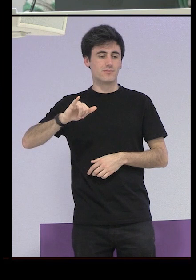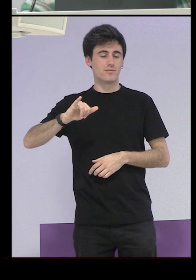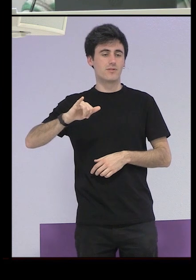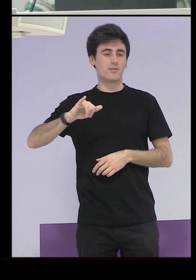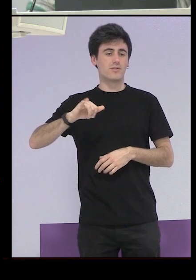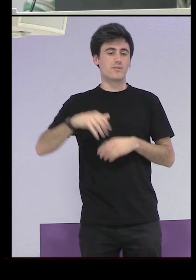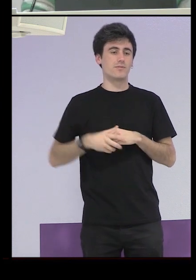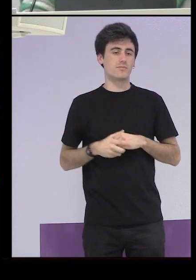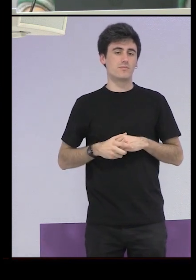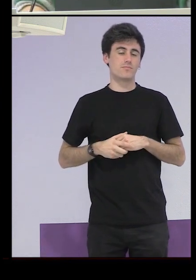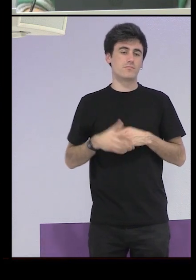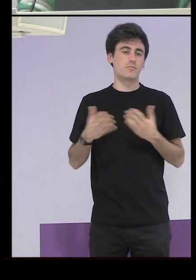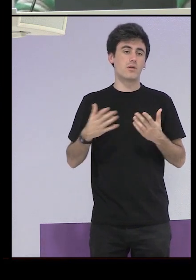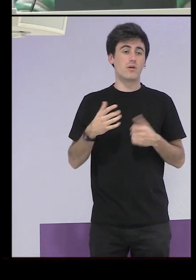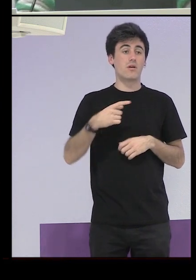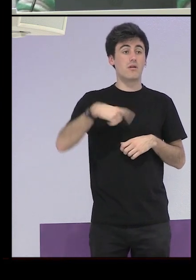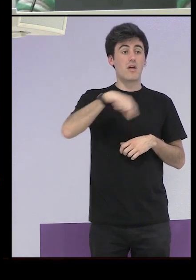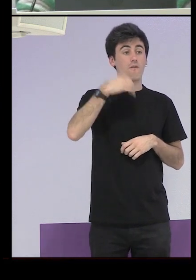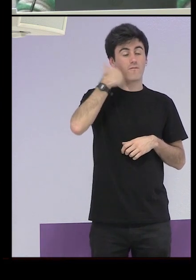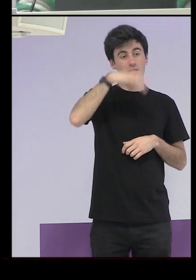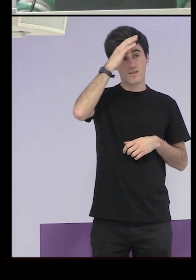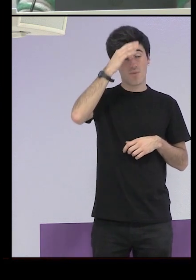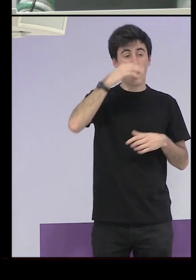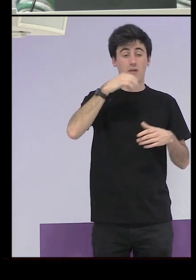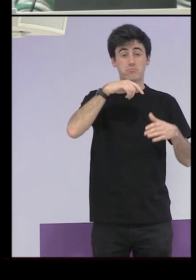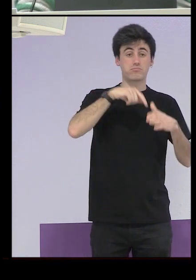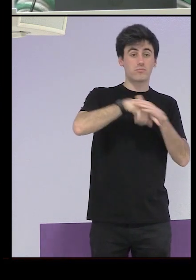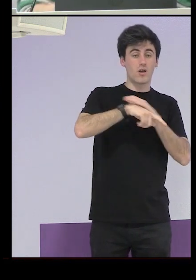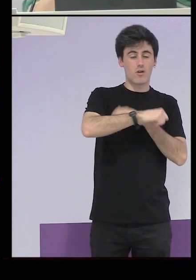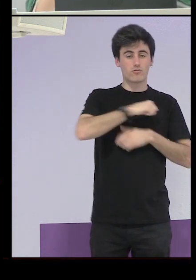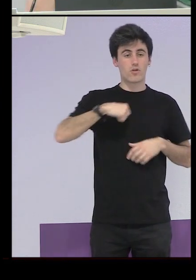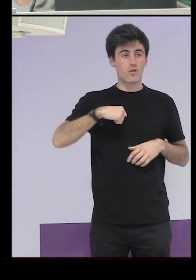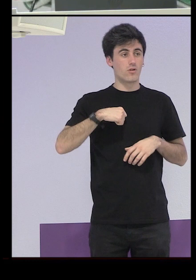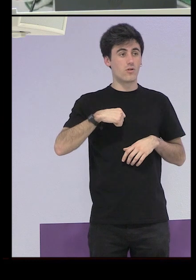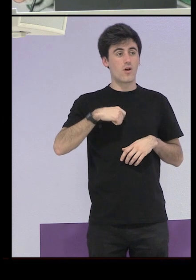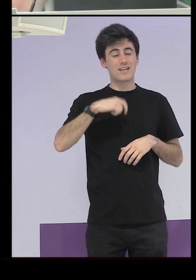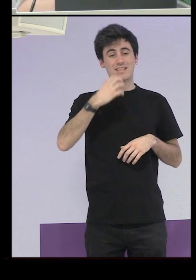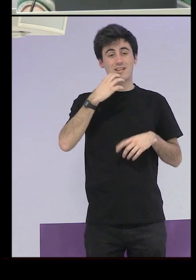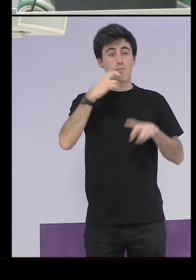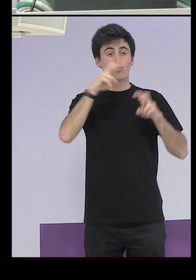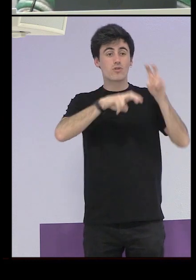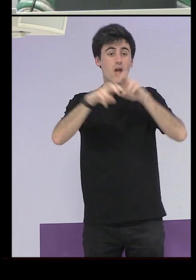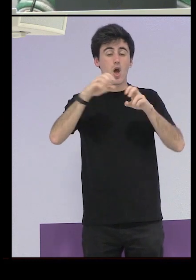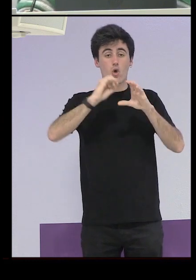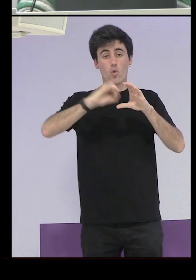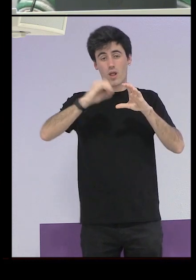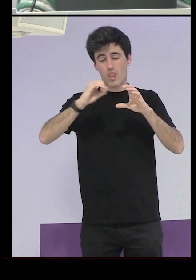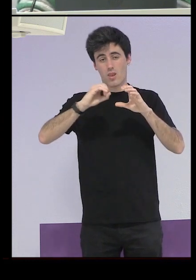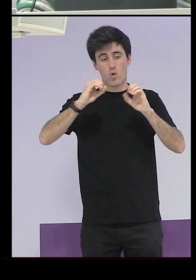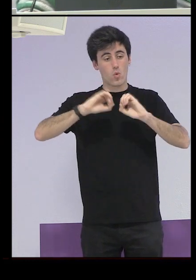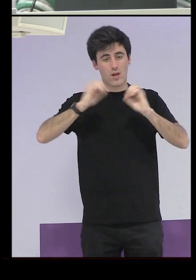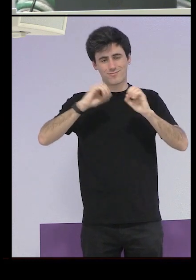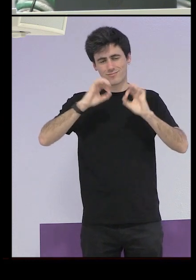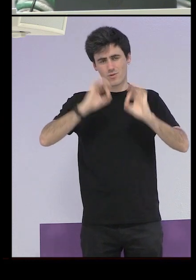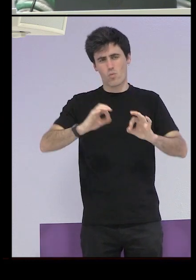no se fueron entonces pues nada ahí estuvieron un fin de semana hay unas fotos hay unas fotos muy chulas si buscáis en Google las encontráis fácil